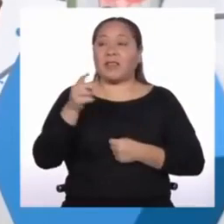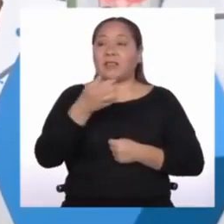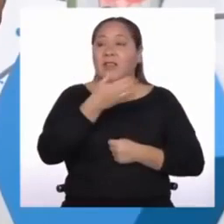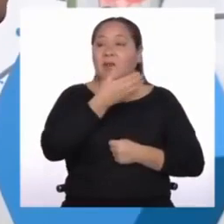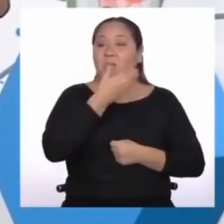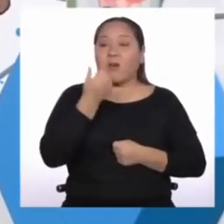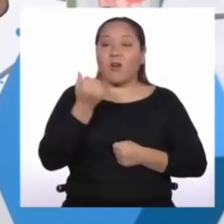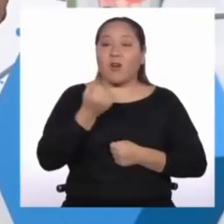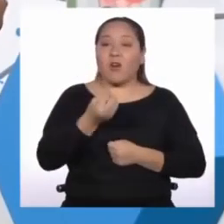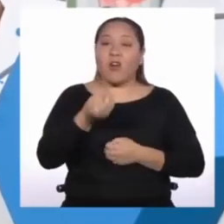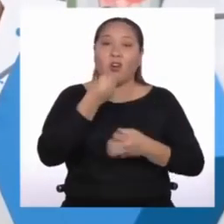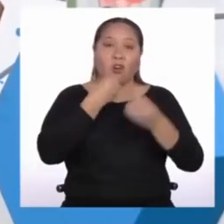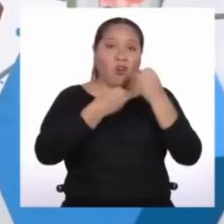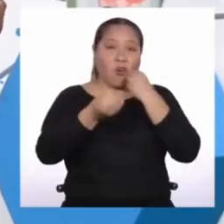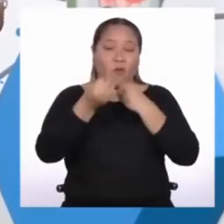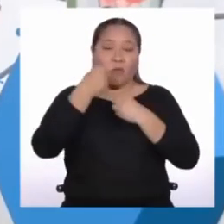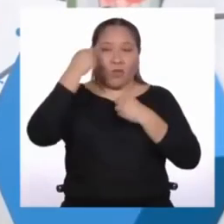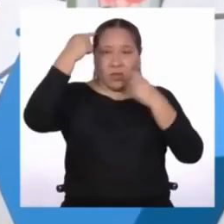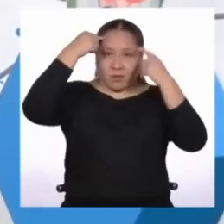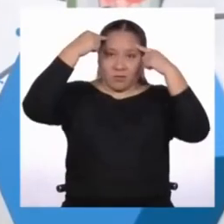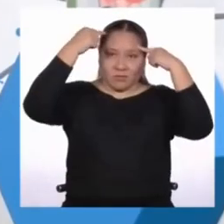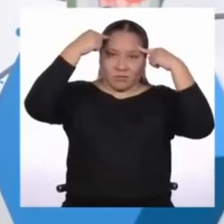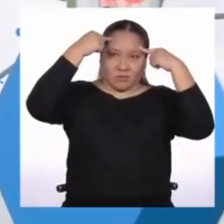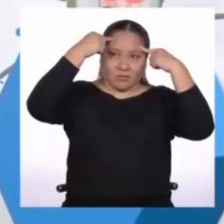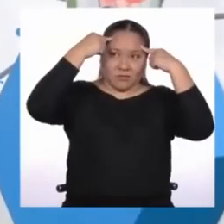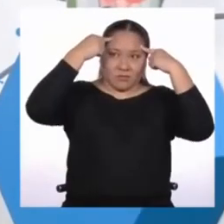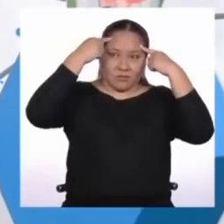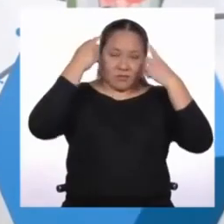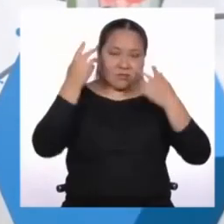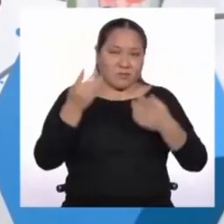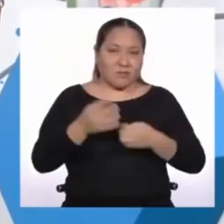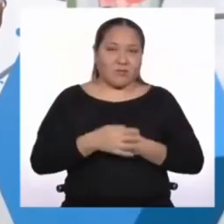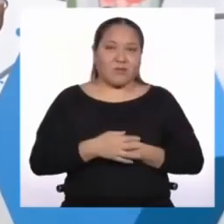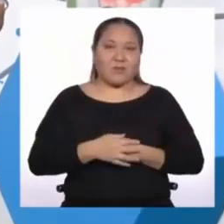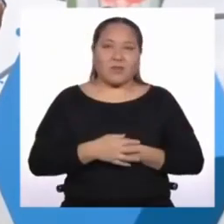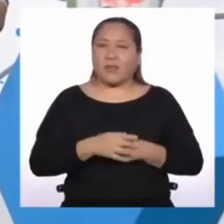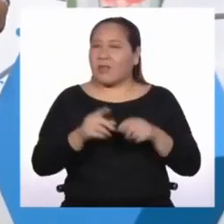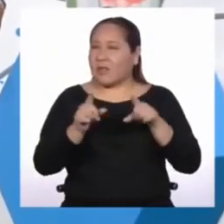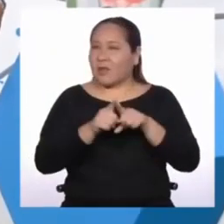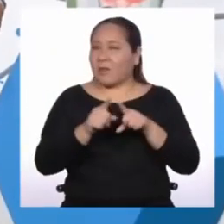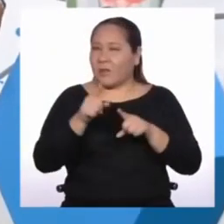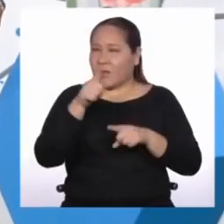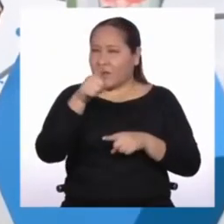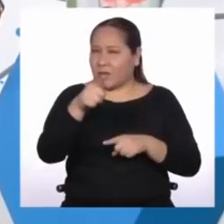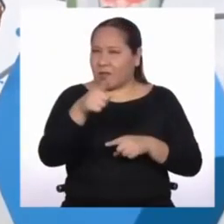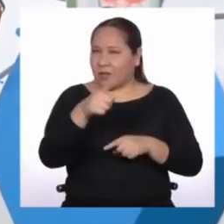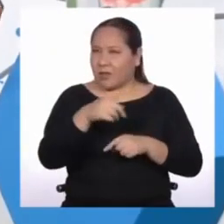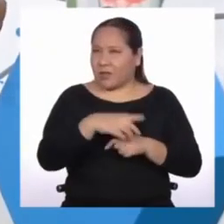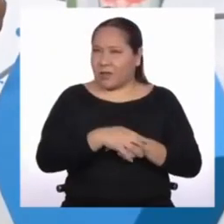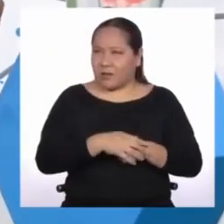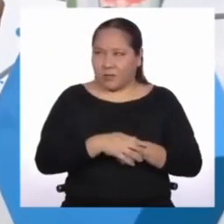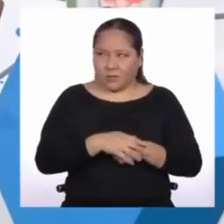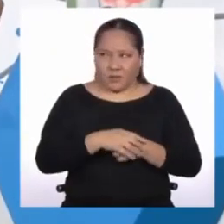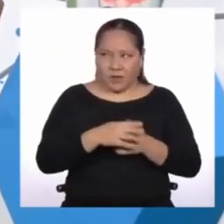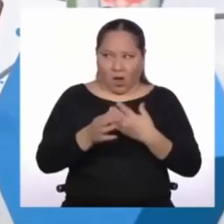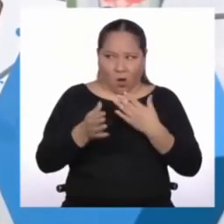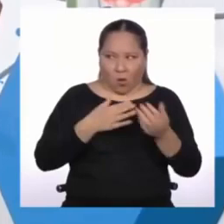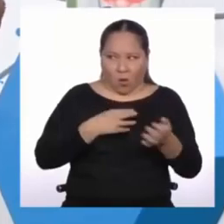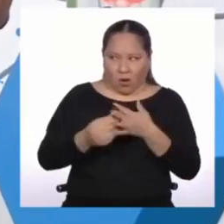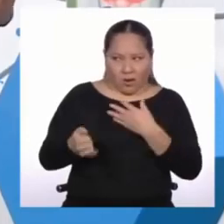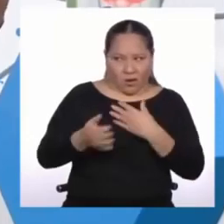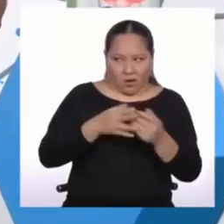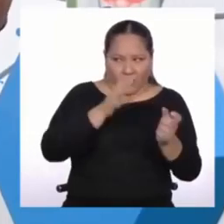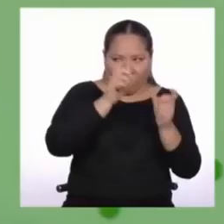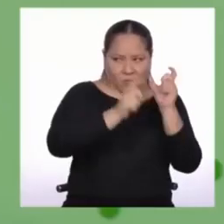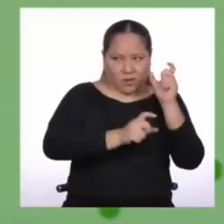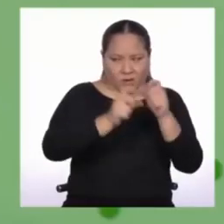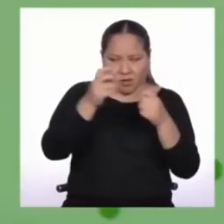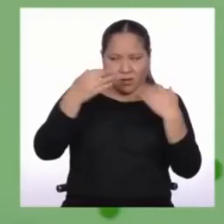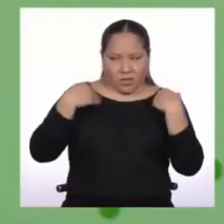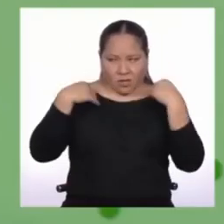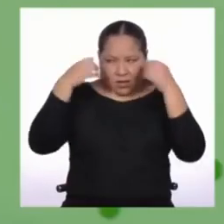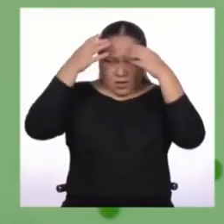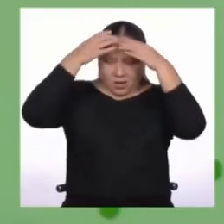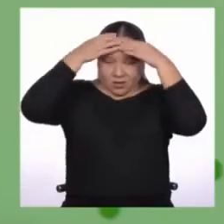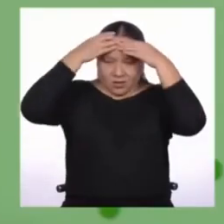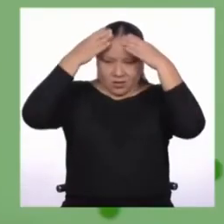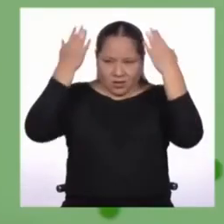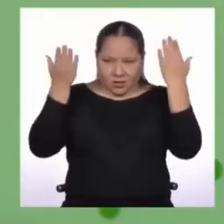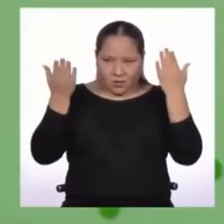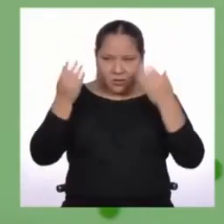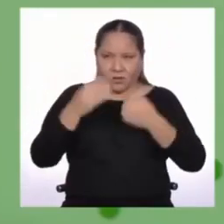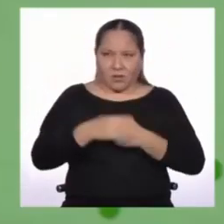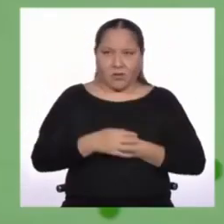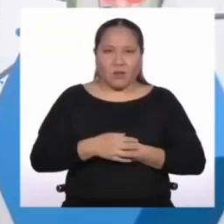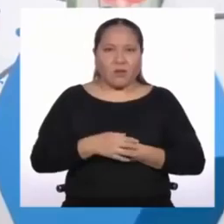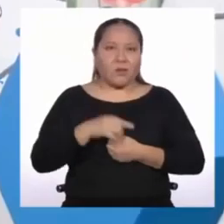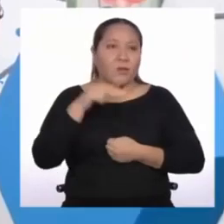alimento para el cerebro. O sea que también es bueno para ti. Obvio, para cualquier persona que tenga cerebro. ¡Oh!